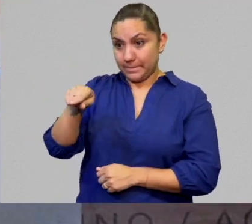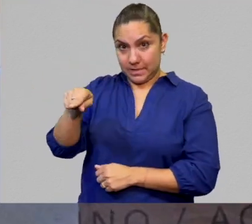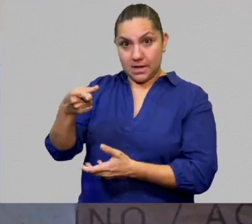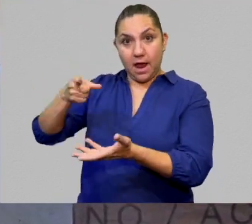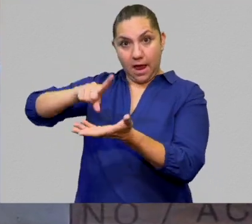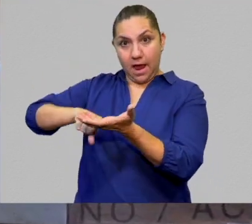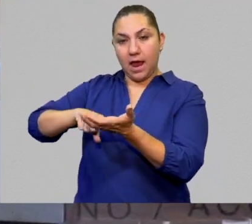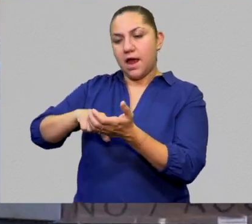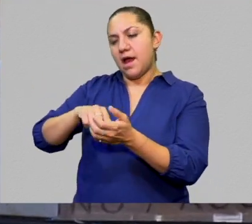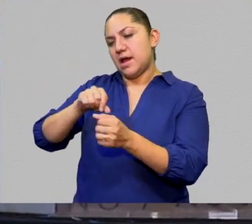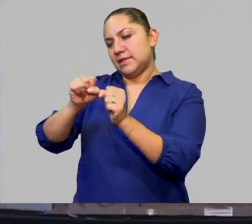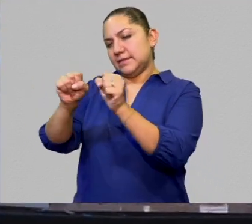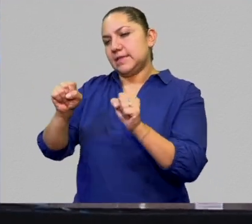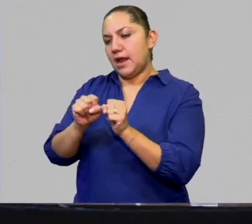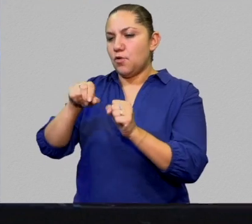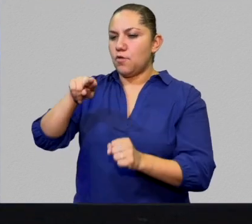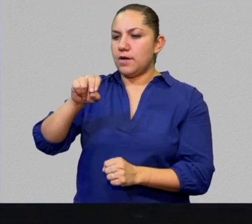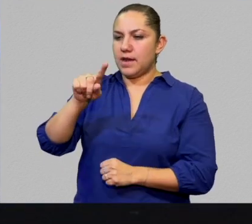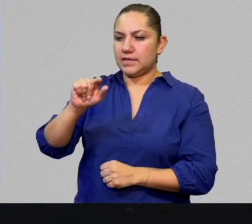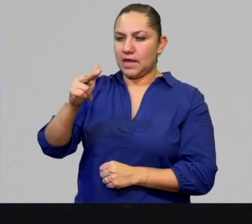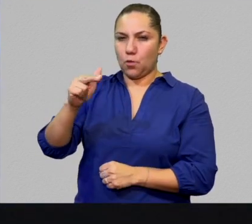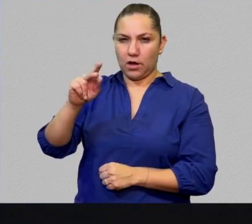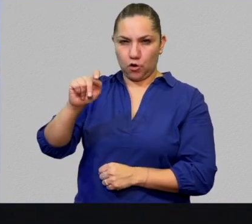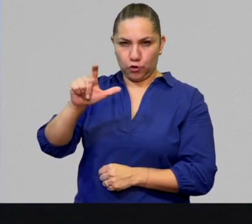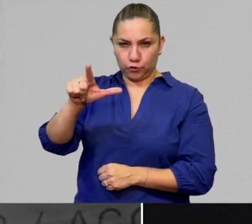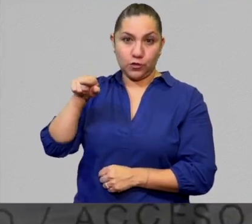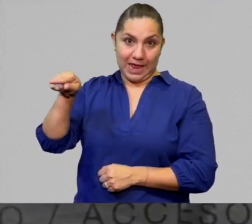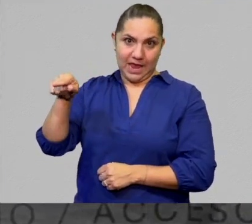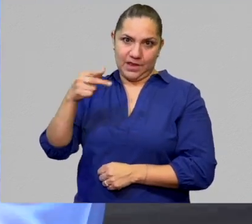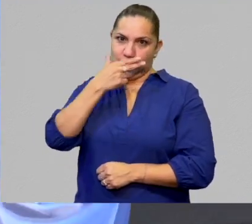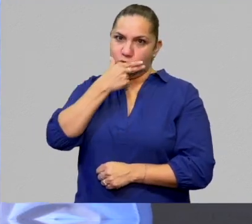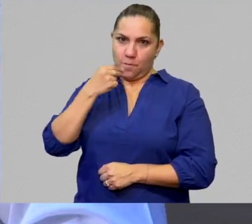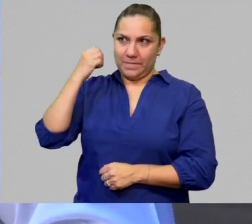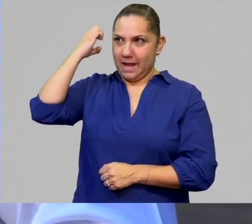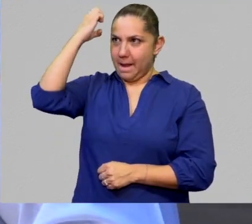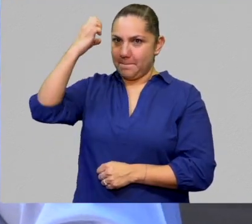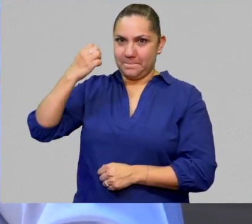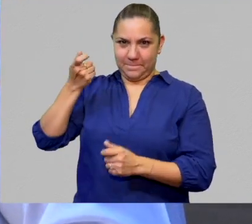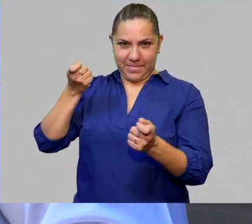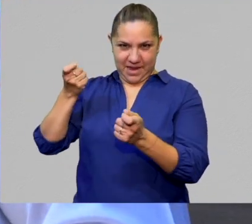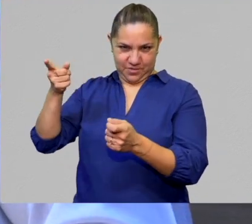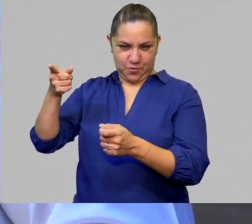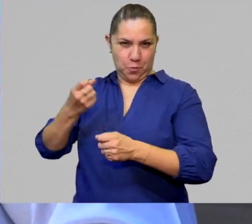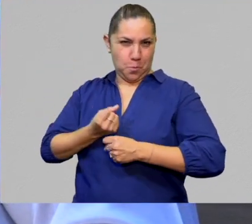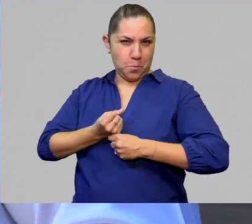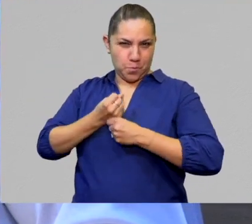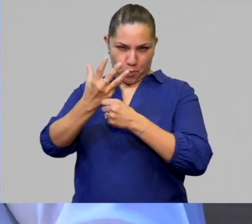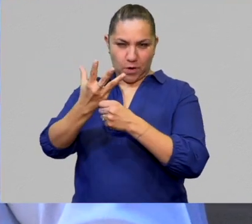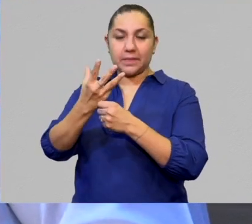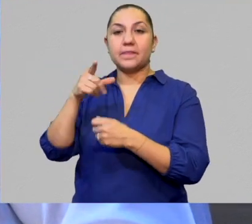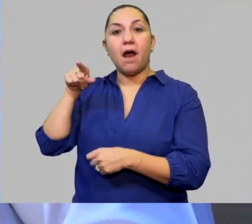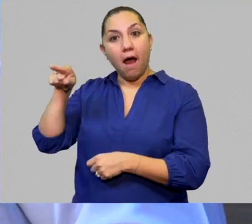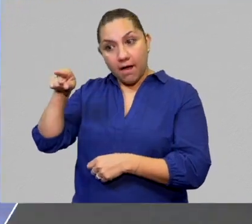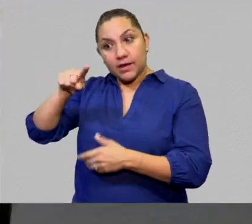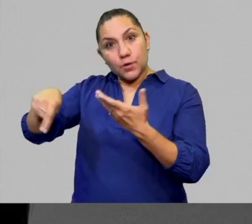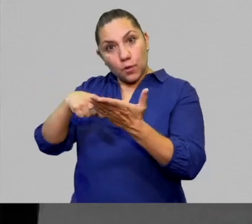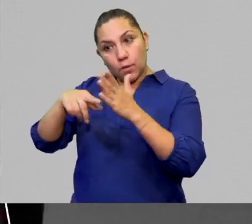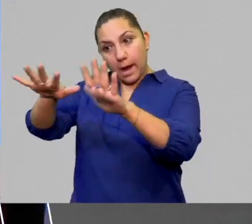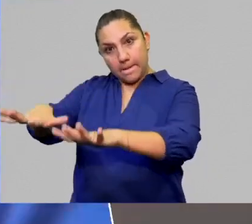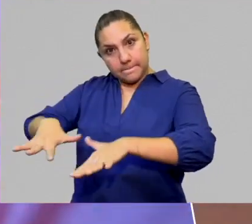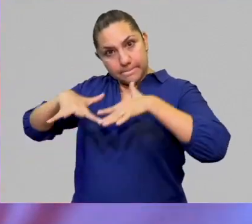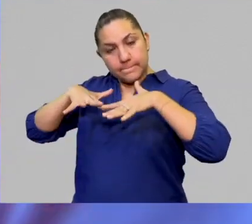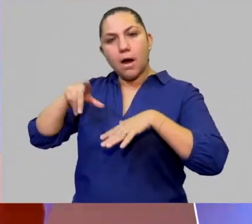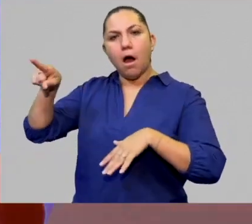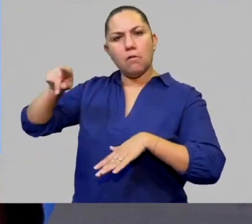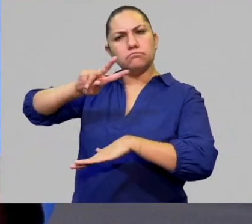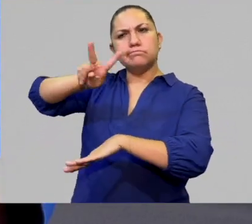recital principal del festival que se da en la sala Nezahualcóyotl, que lleva el nombre del emperador poeta, y